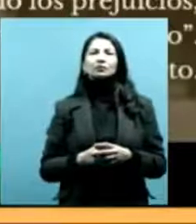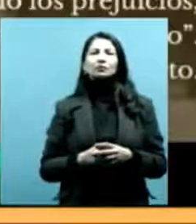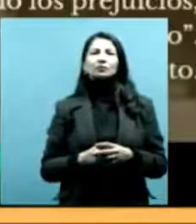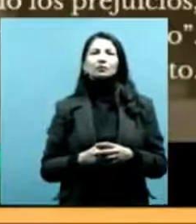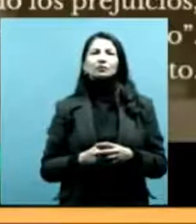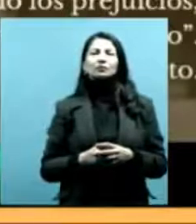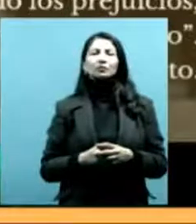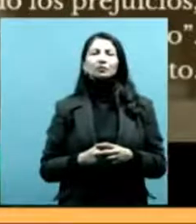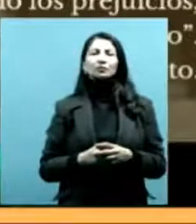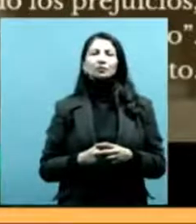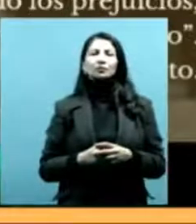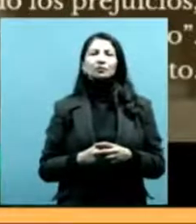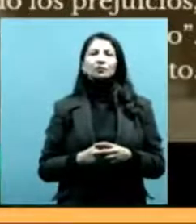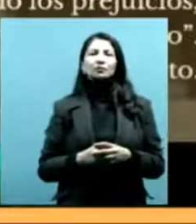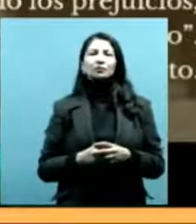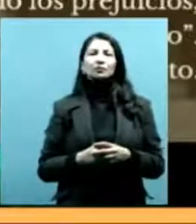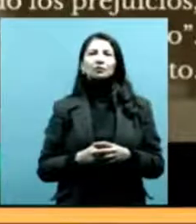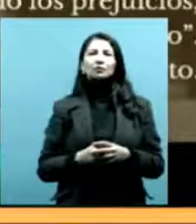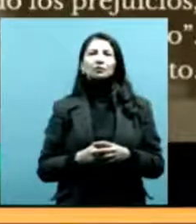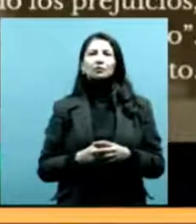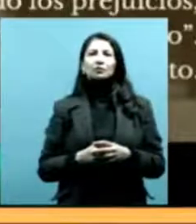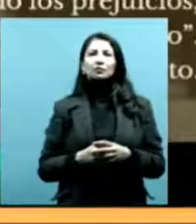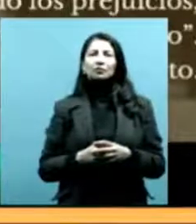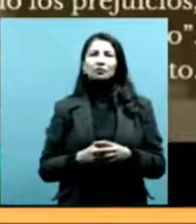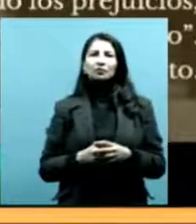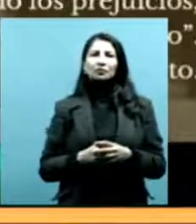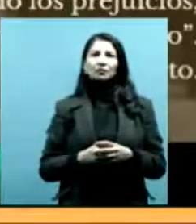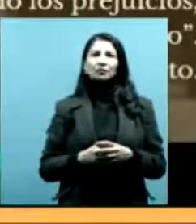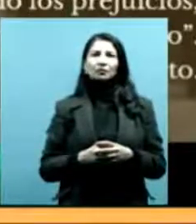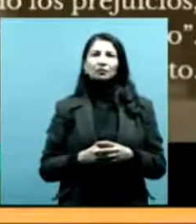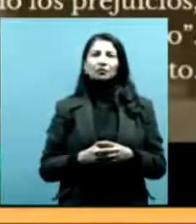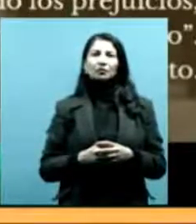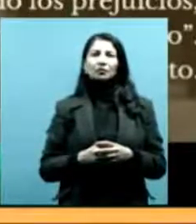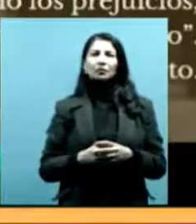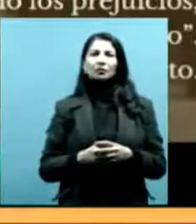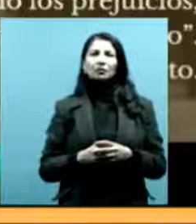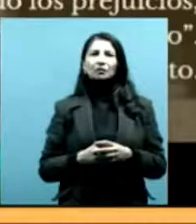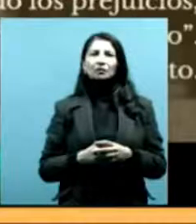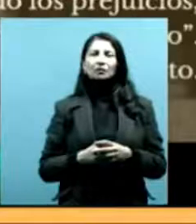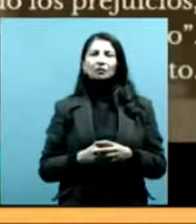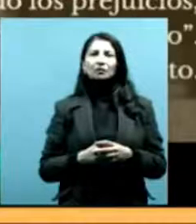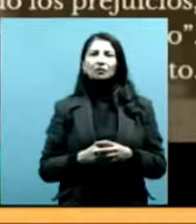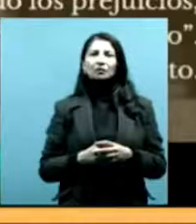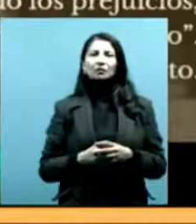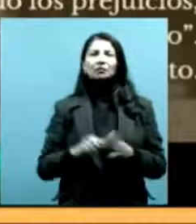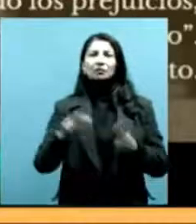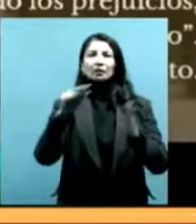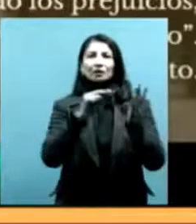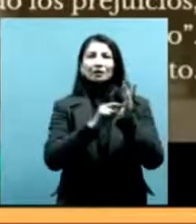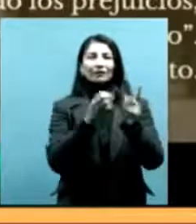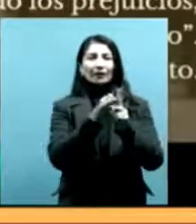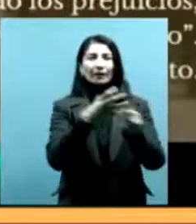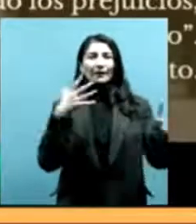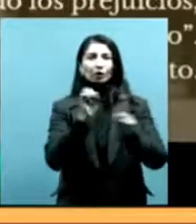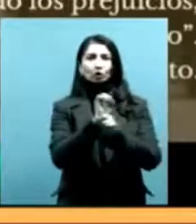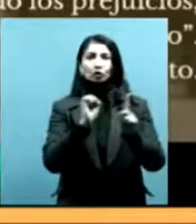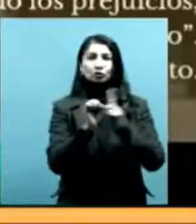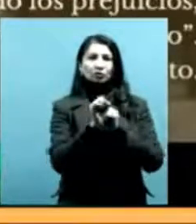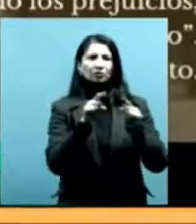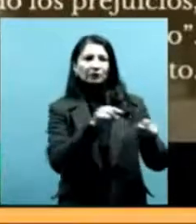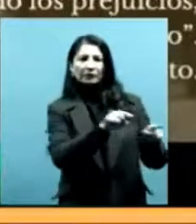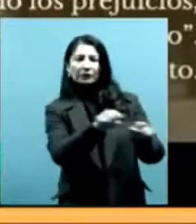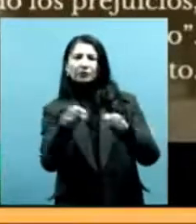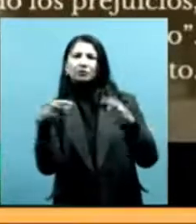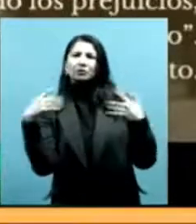Dice, al resolver un caso difícil de alto impacto social como lo es este, sostuvo,